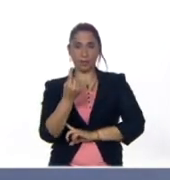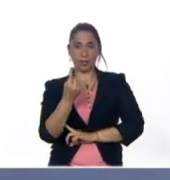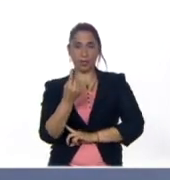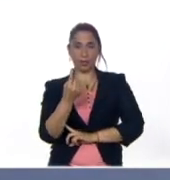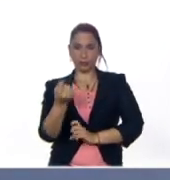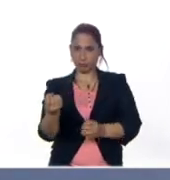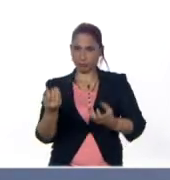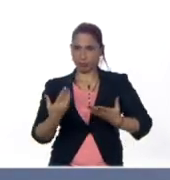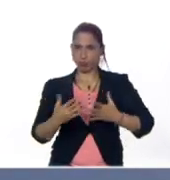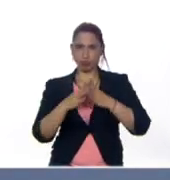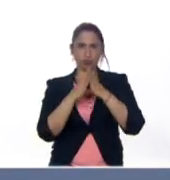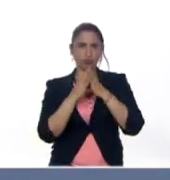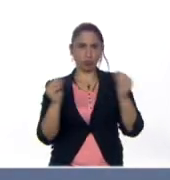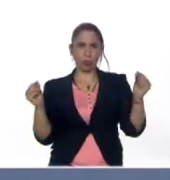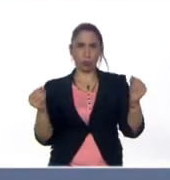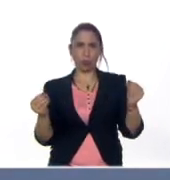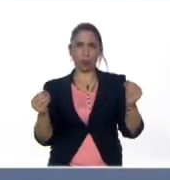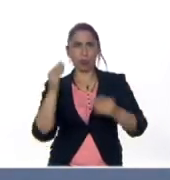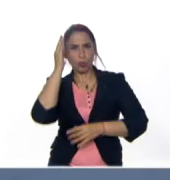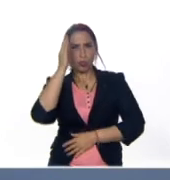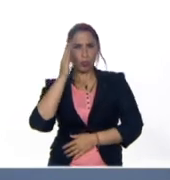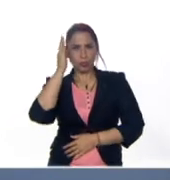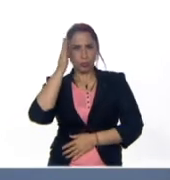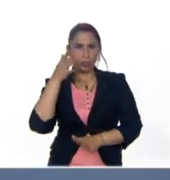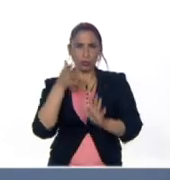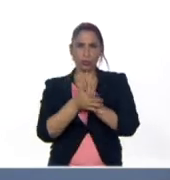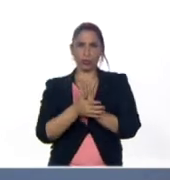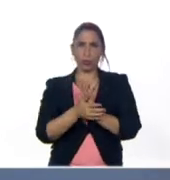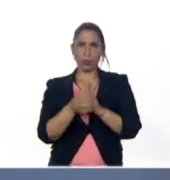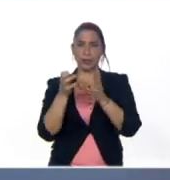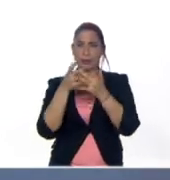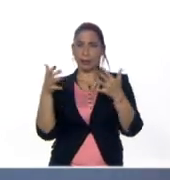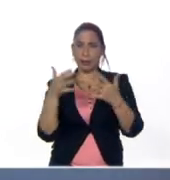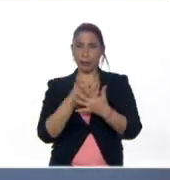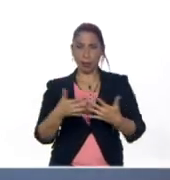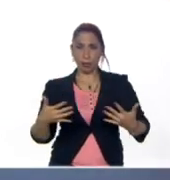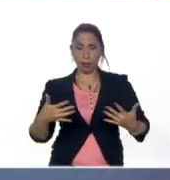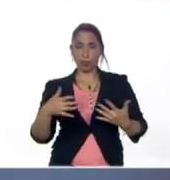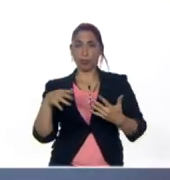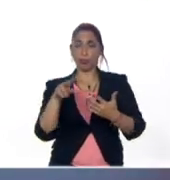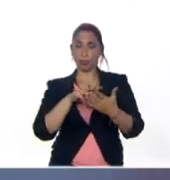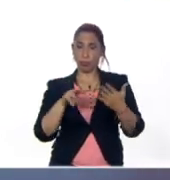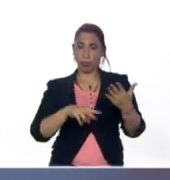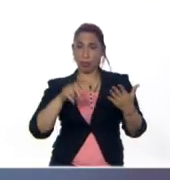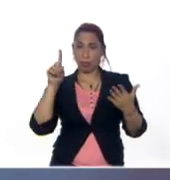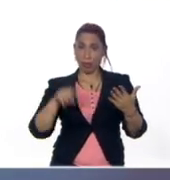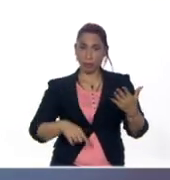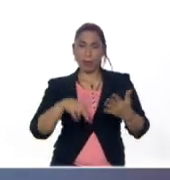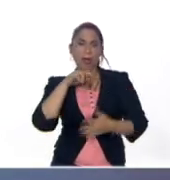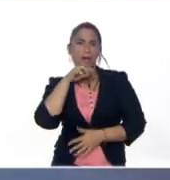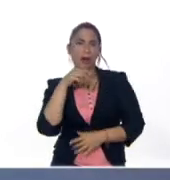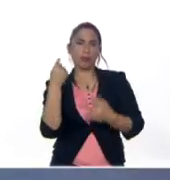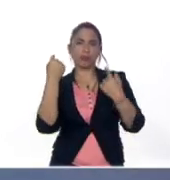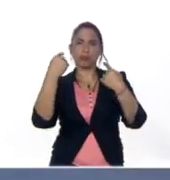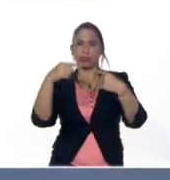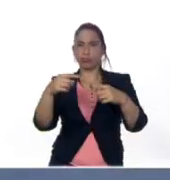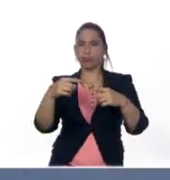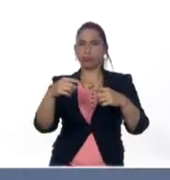primaria brindándonos todos los conocimientos acerca de los textos narrativos pero además hablando en el nivel de